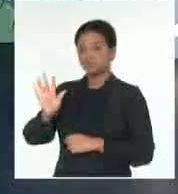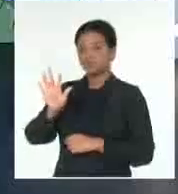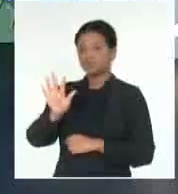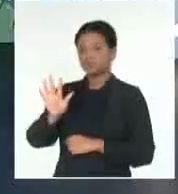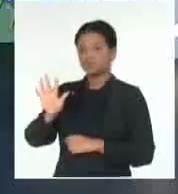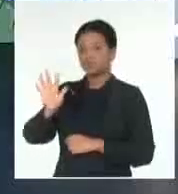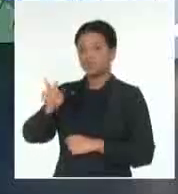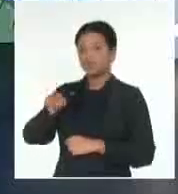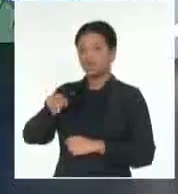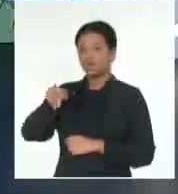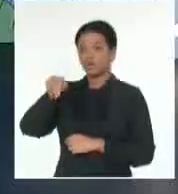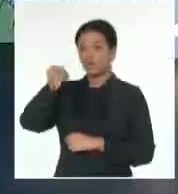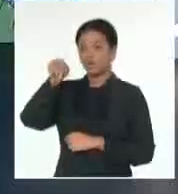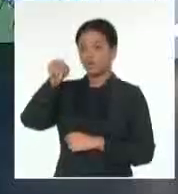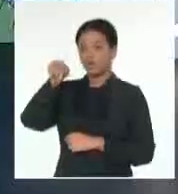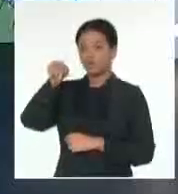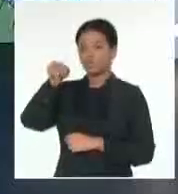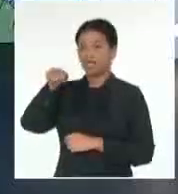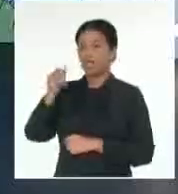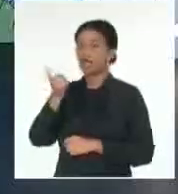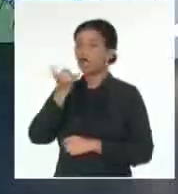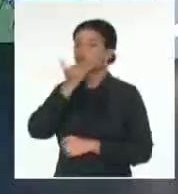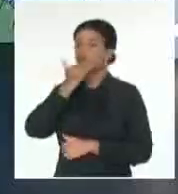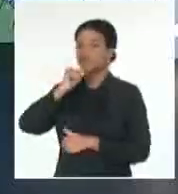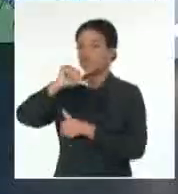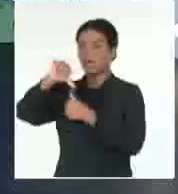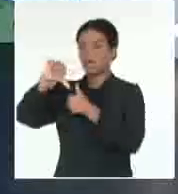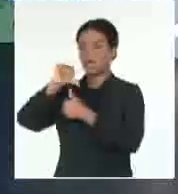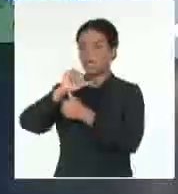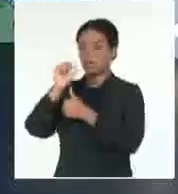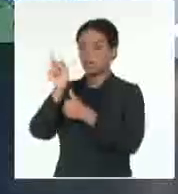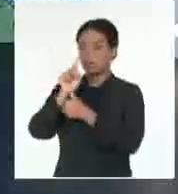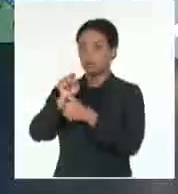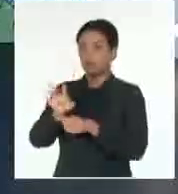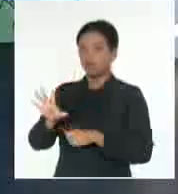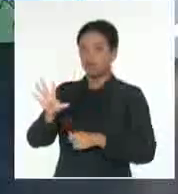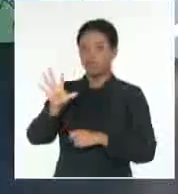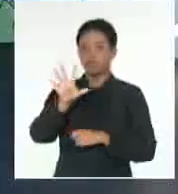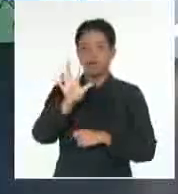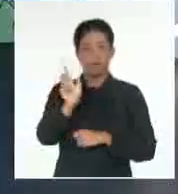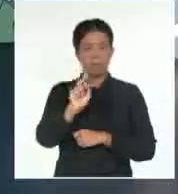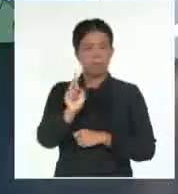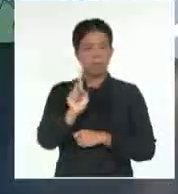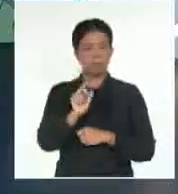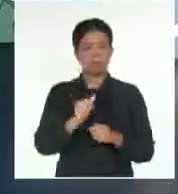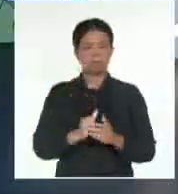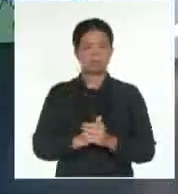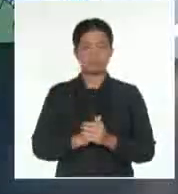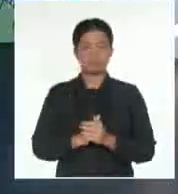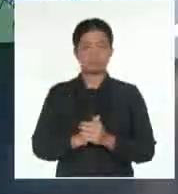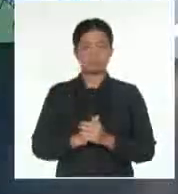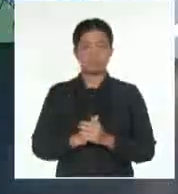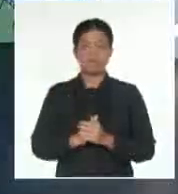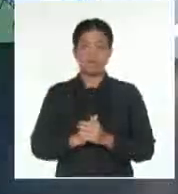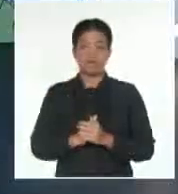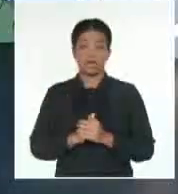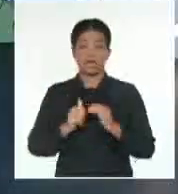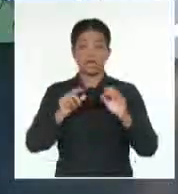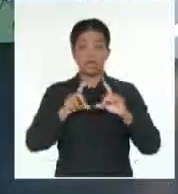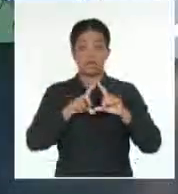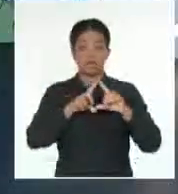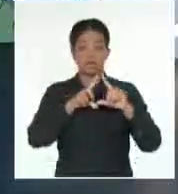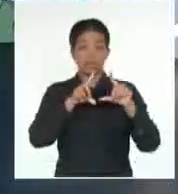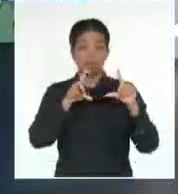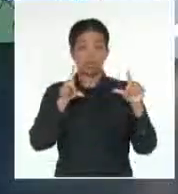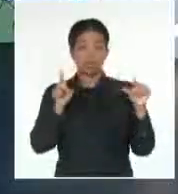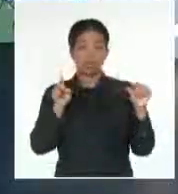Atlántico y no penetra el Caribe y no hay problema ninguno con esa tormenta tropical. Por otra parte tenemos aquí una vaguada que se